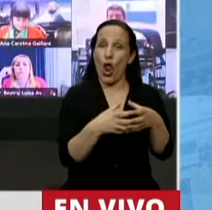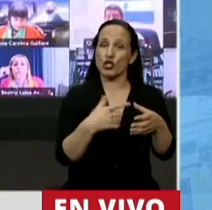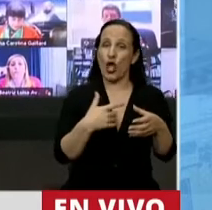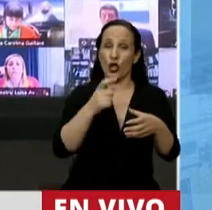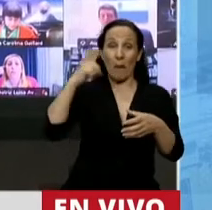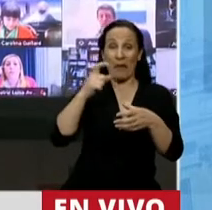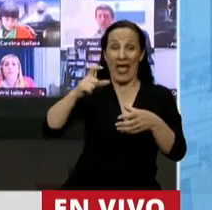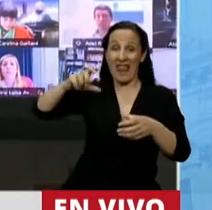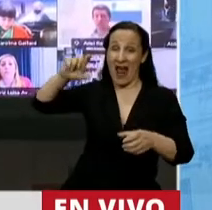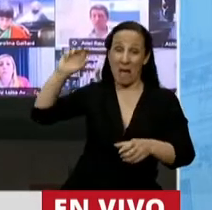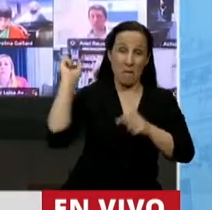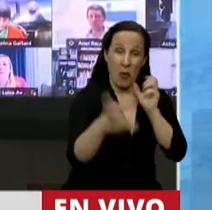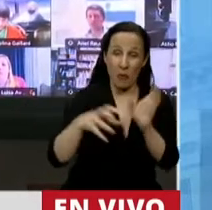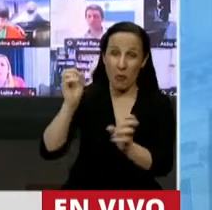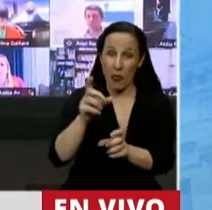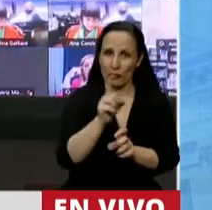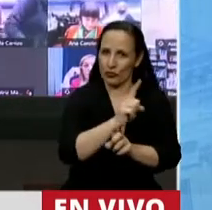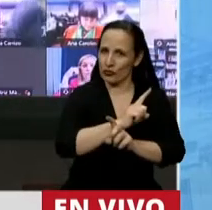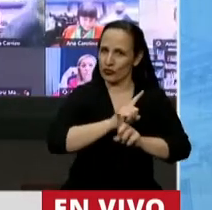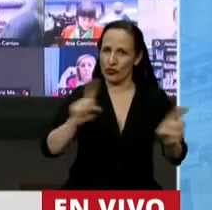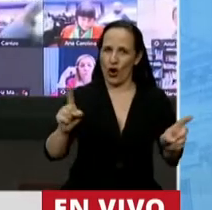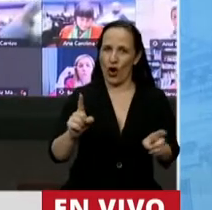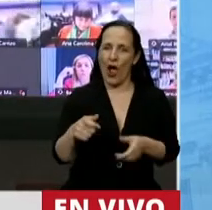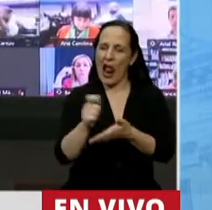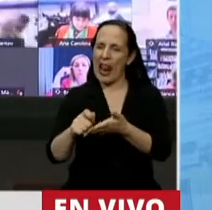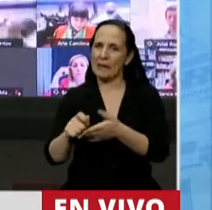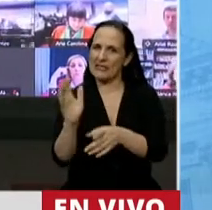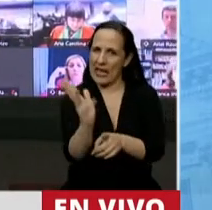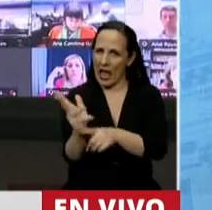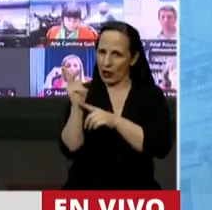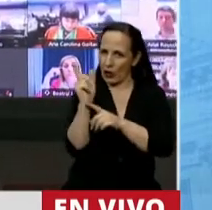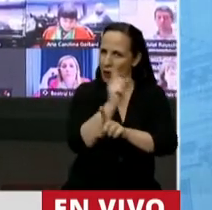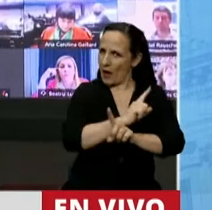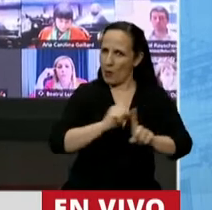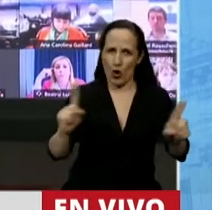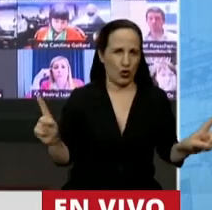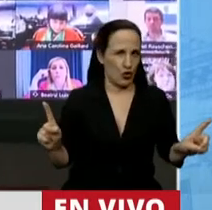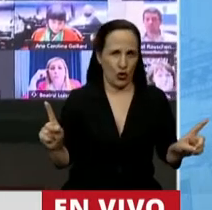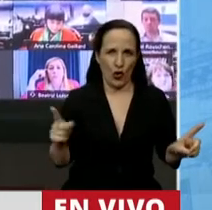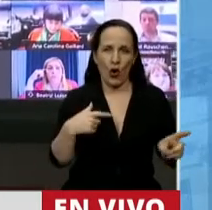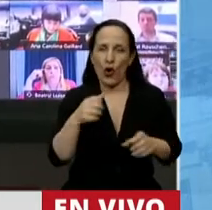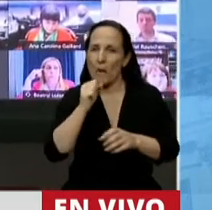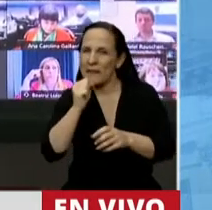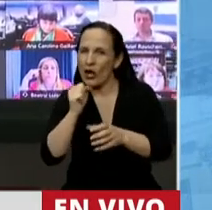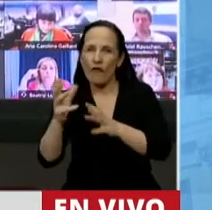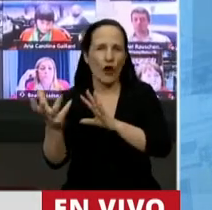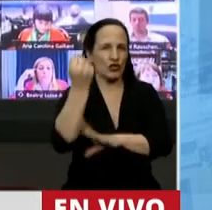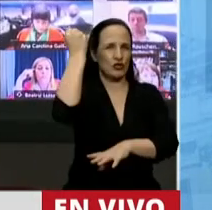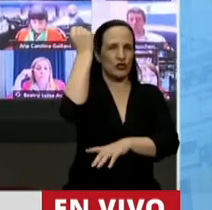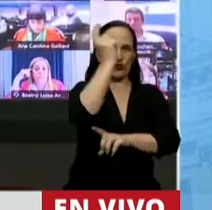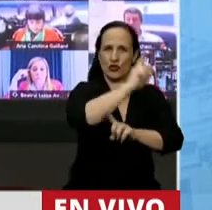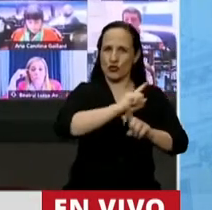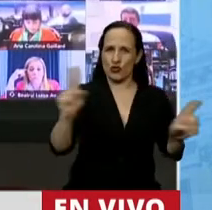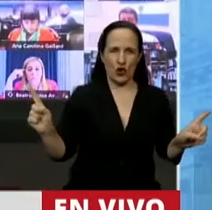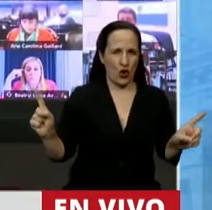piedras, nosotros no robamos lapiceras, nosotros no arrebatamos micrófonos, nosotros